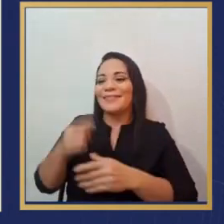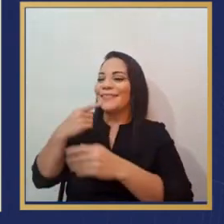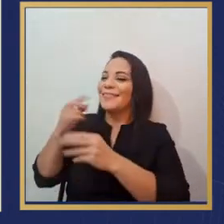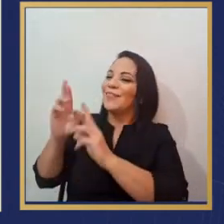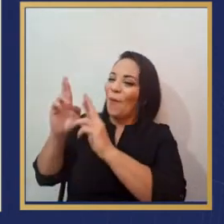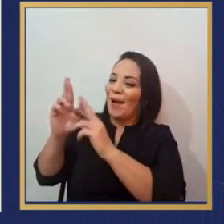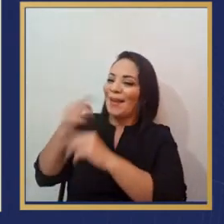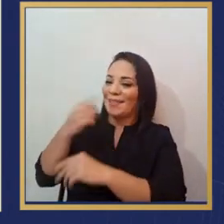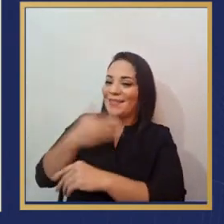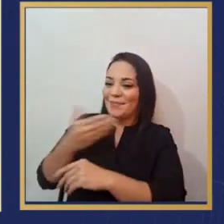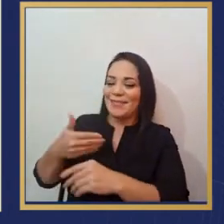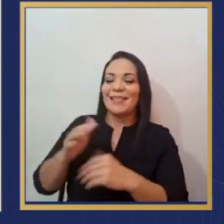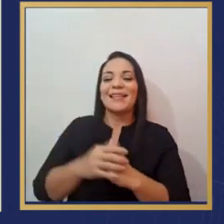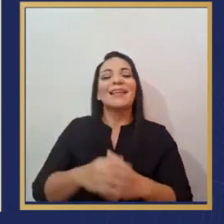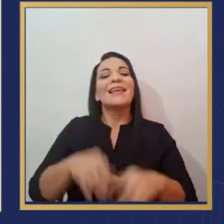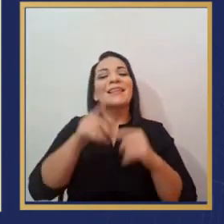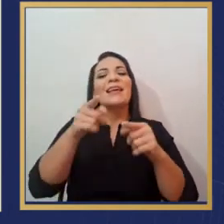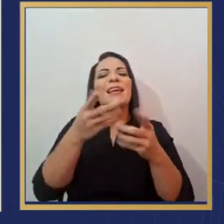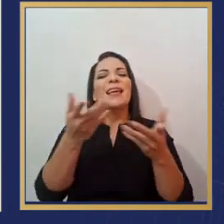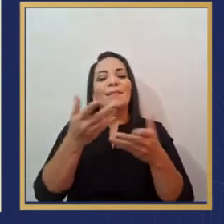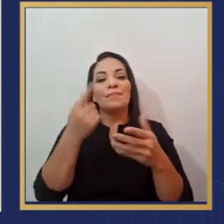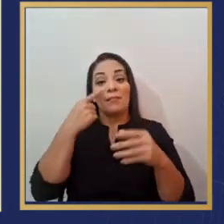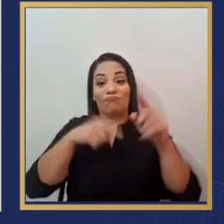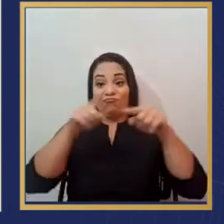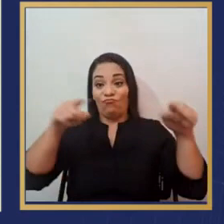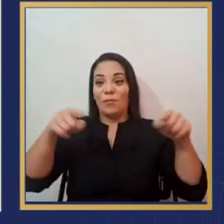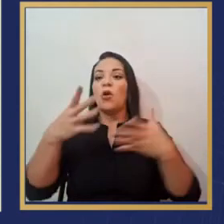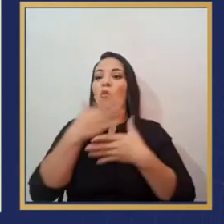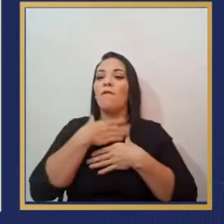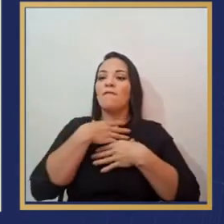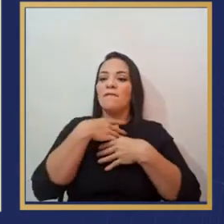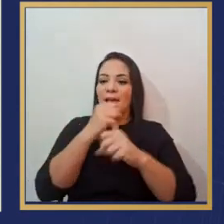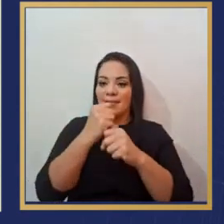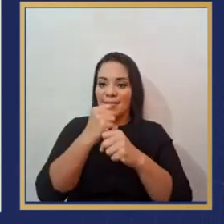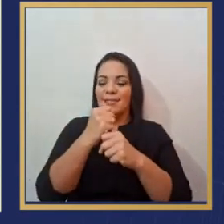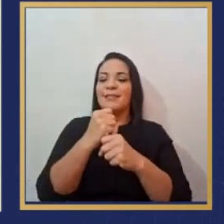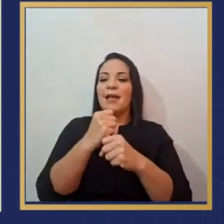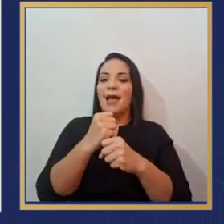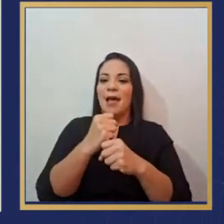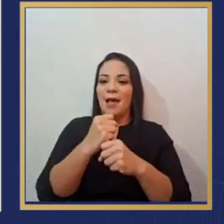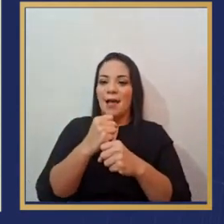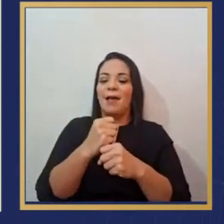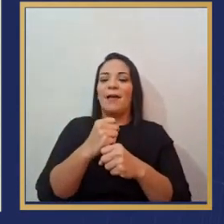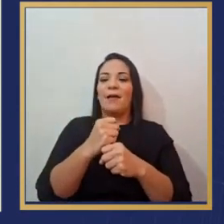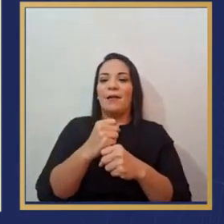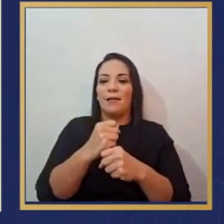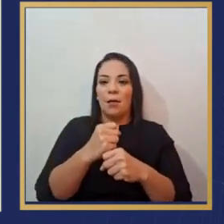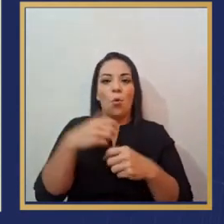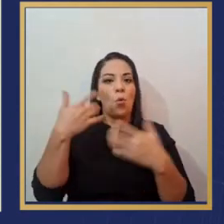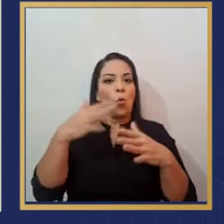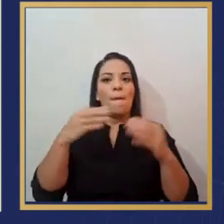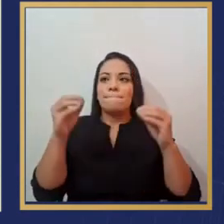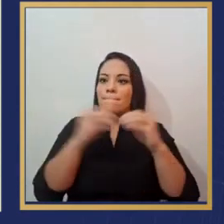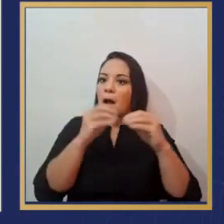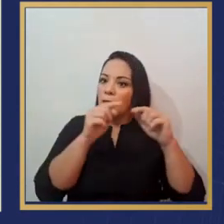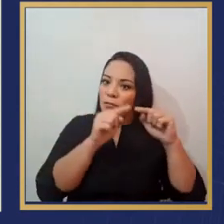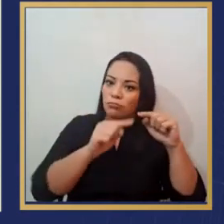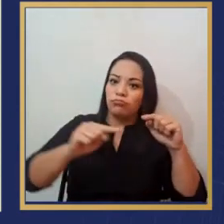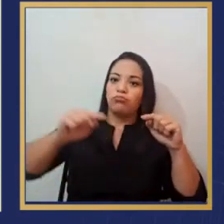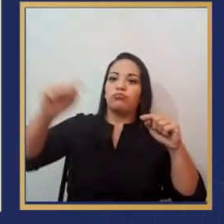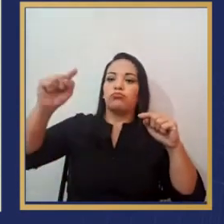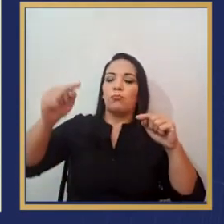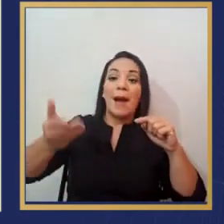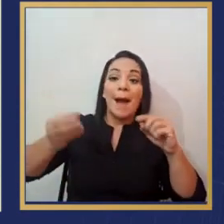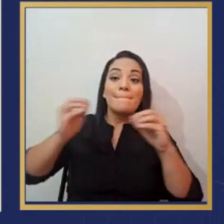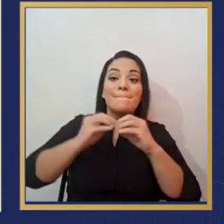ubican la confianza de la economía del país en su punto más alto en los